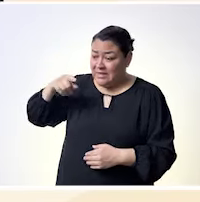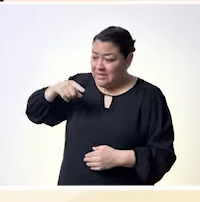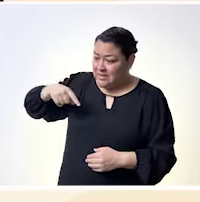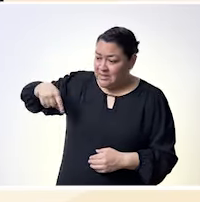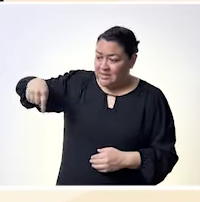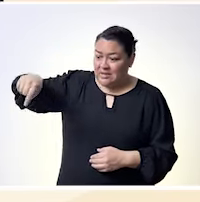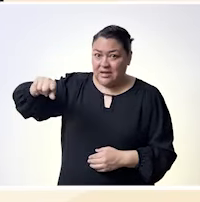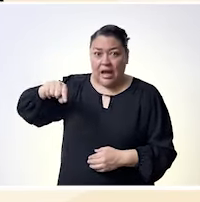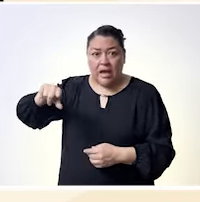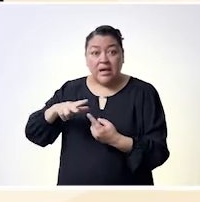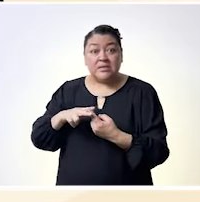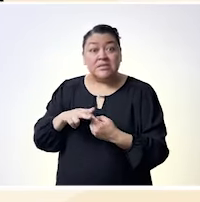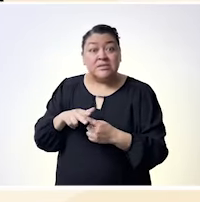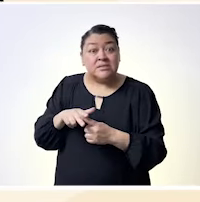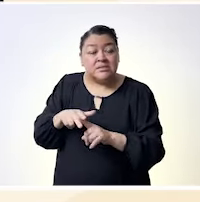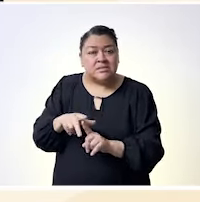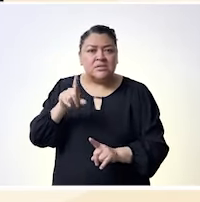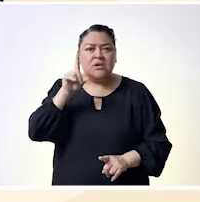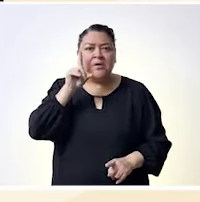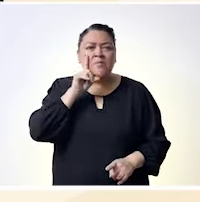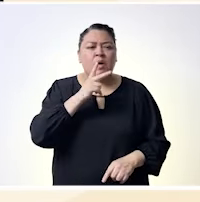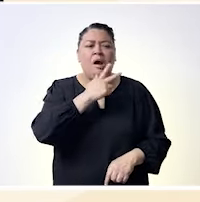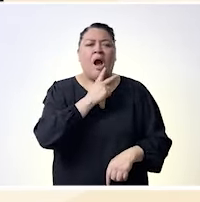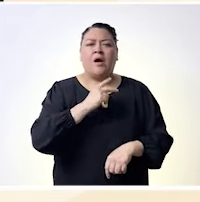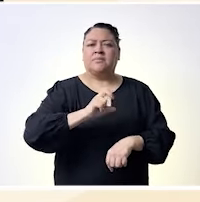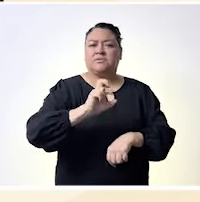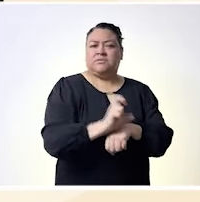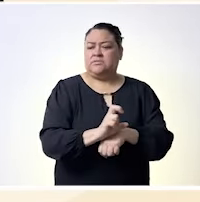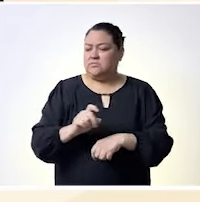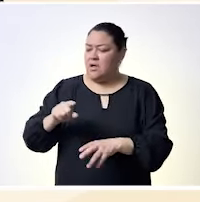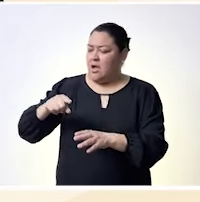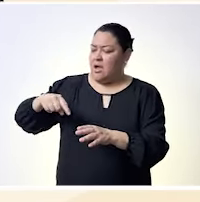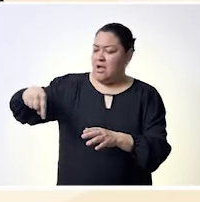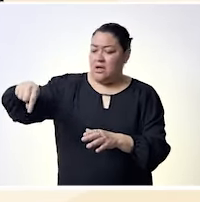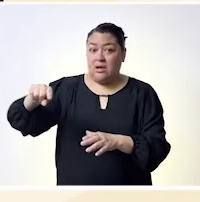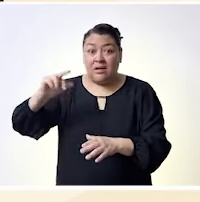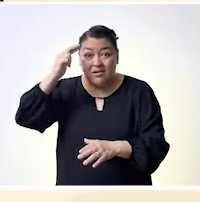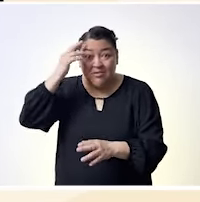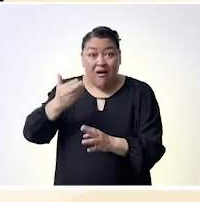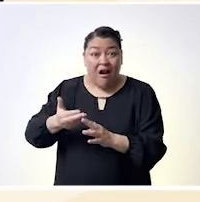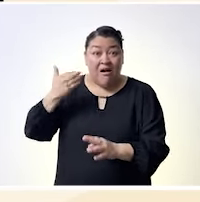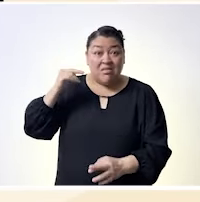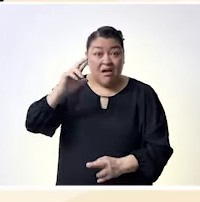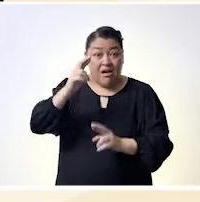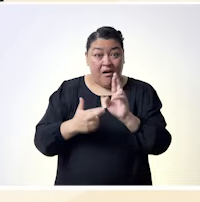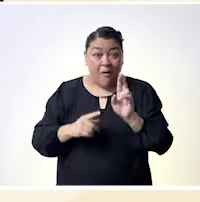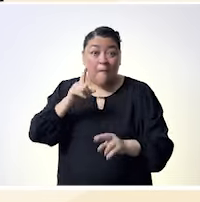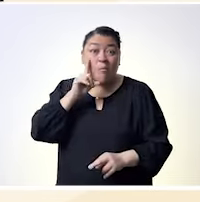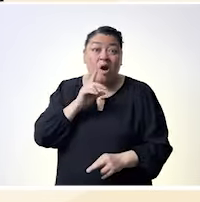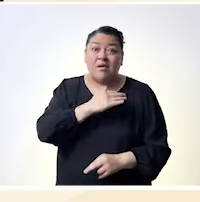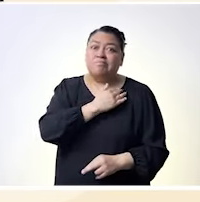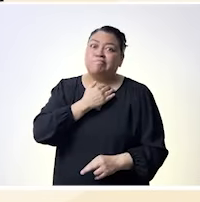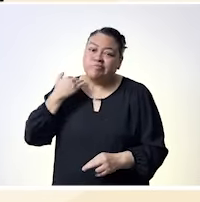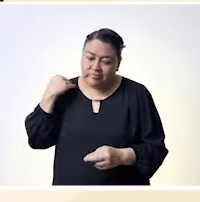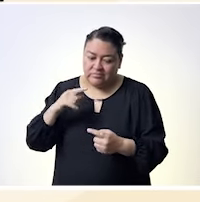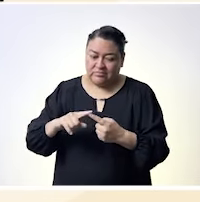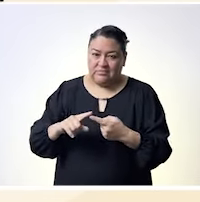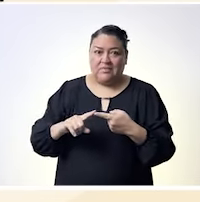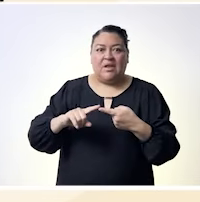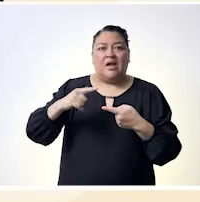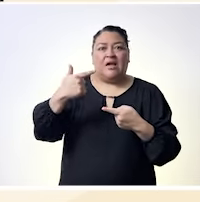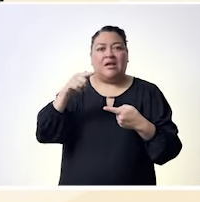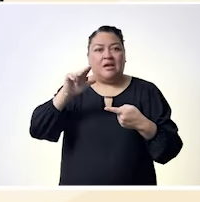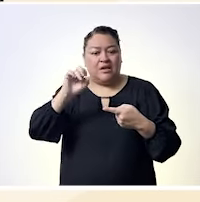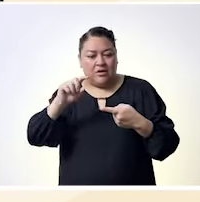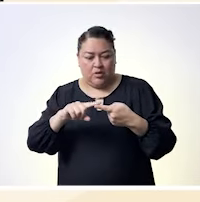estamos desde quienes así nos reivindicamos como feministas y que quienes en la audiencia nos escuchen que están justamente